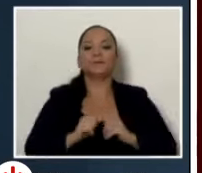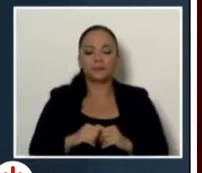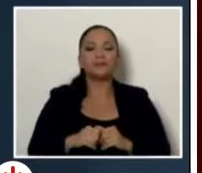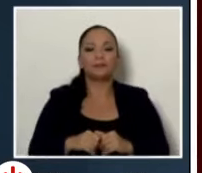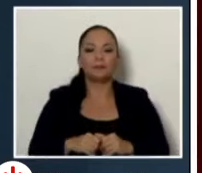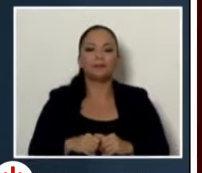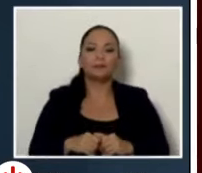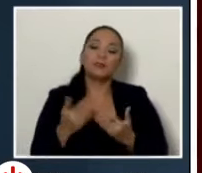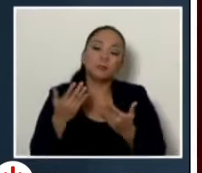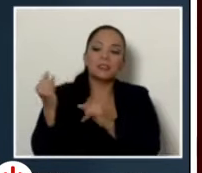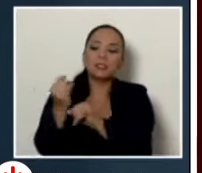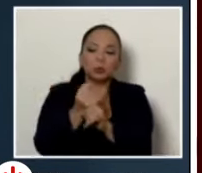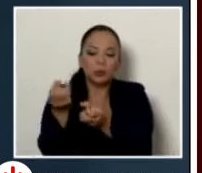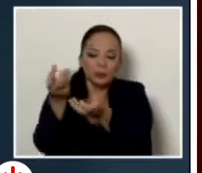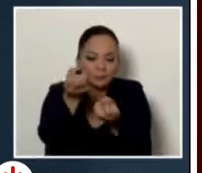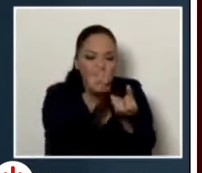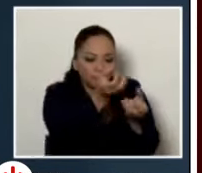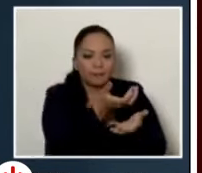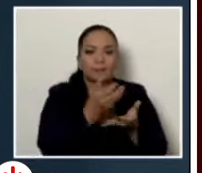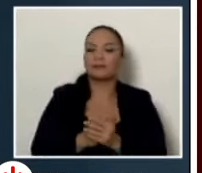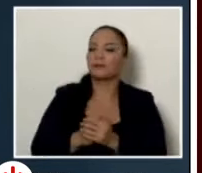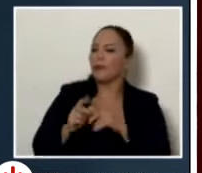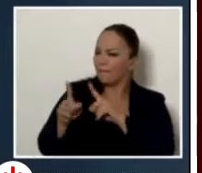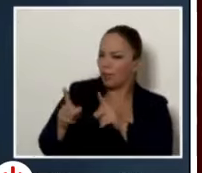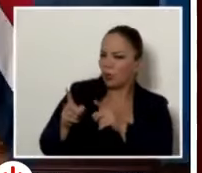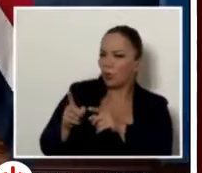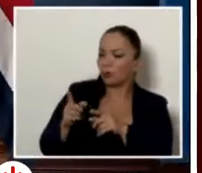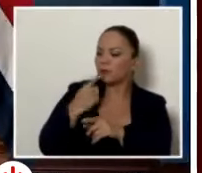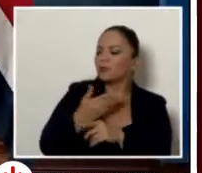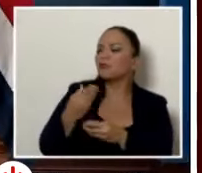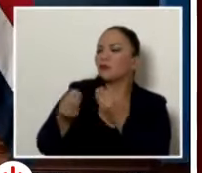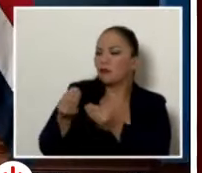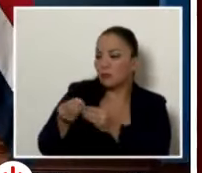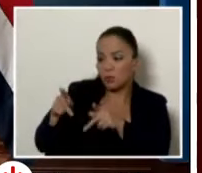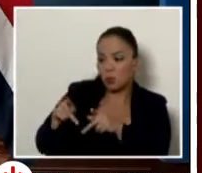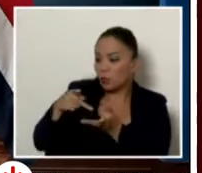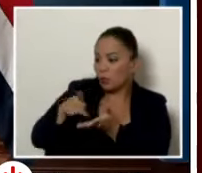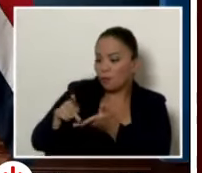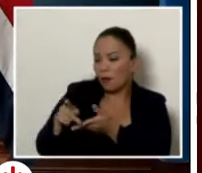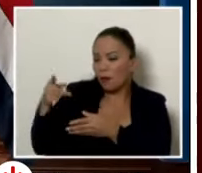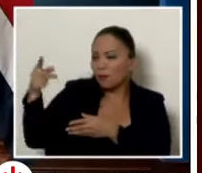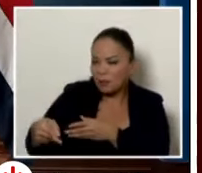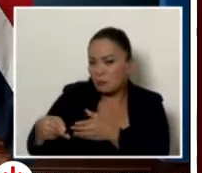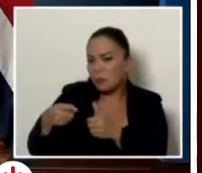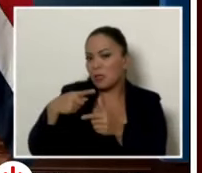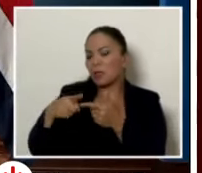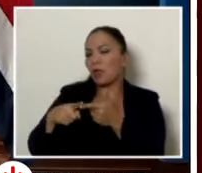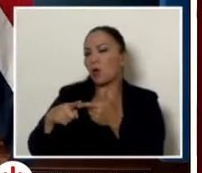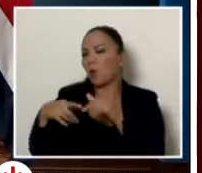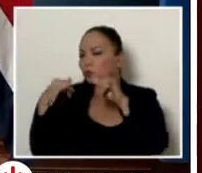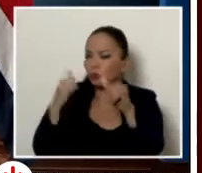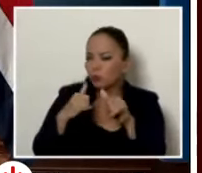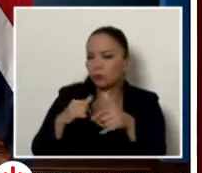instituciones a quienes se notificaron pero ¿qué es lo que procede? ¿despidos? ¿denuncias penales? ¿sanciones a